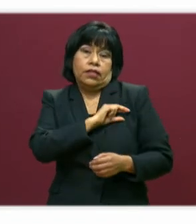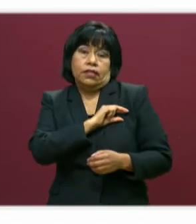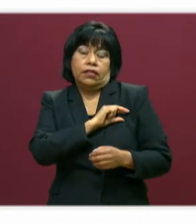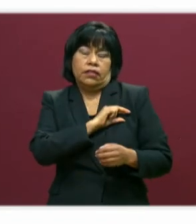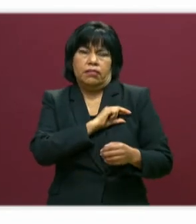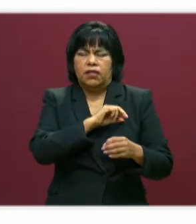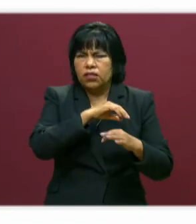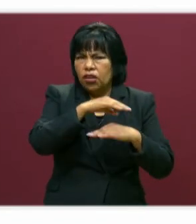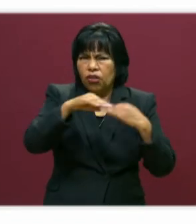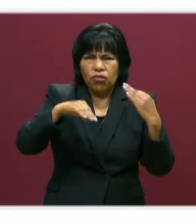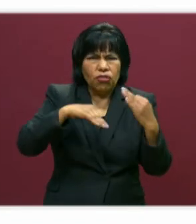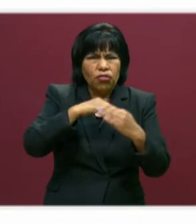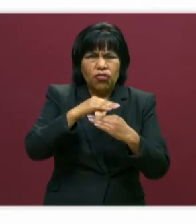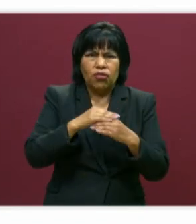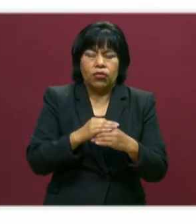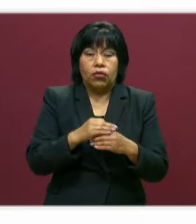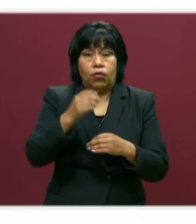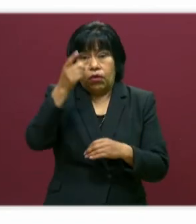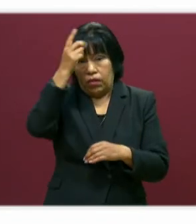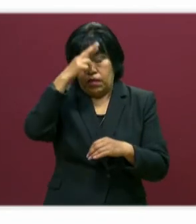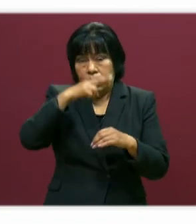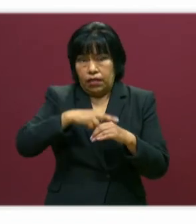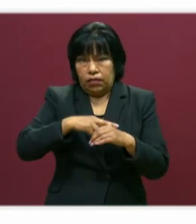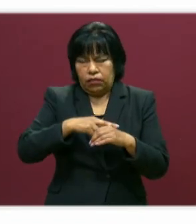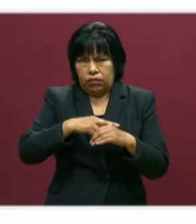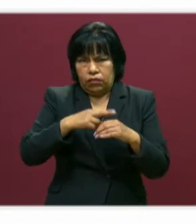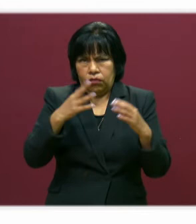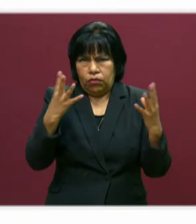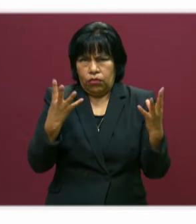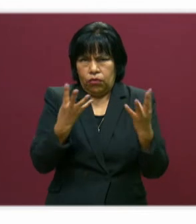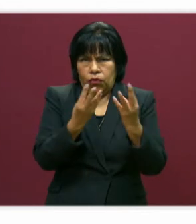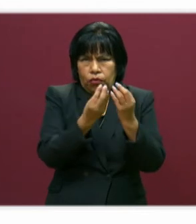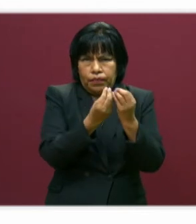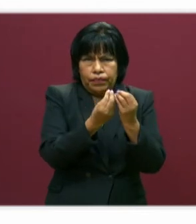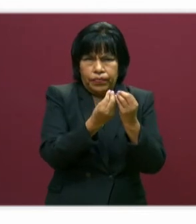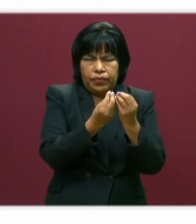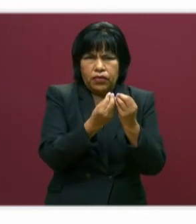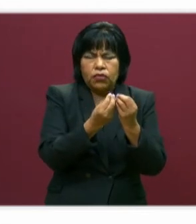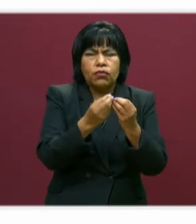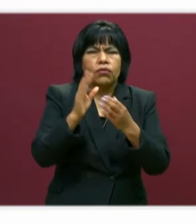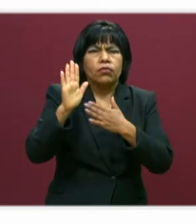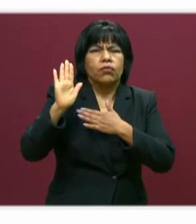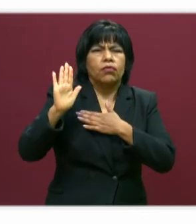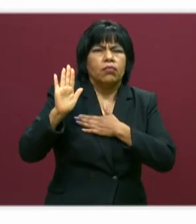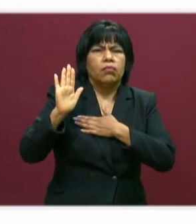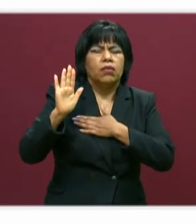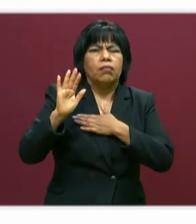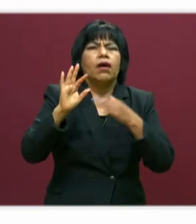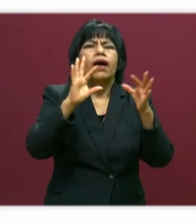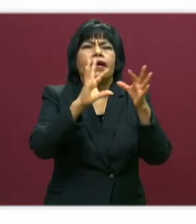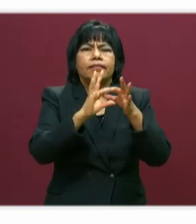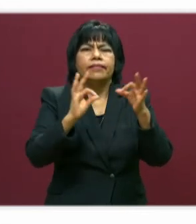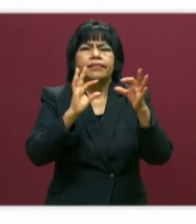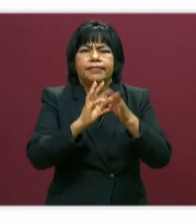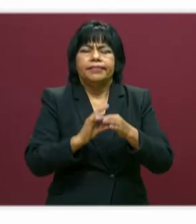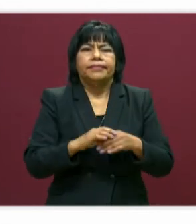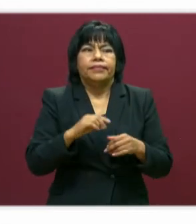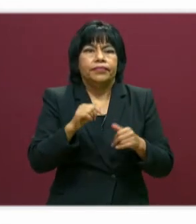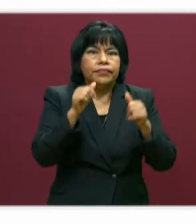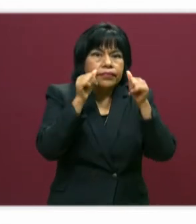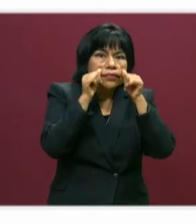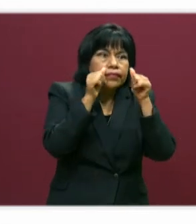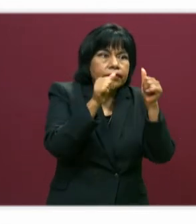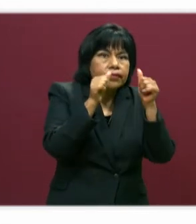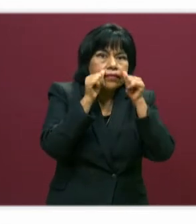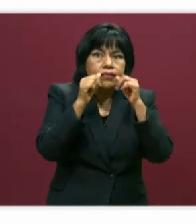junto con un director de escuela van a exponer sus compromisos. Entonces vamos a poder escuchar a